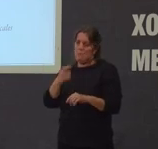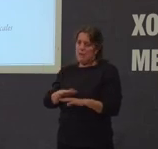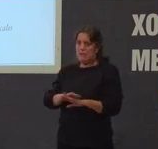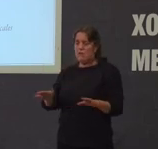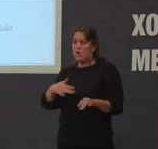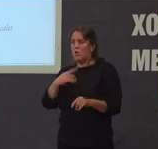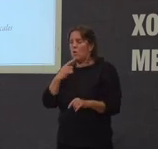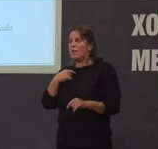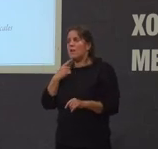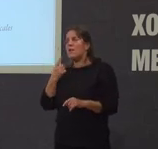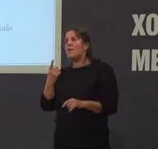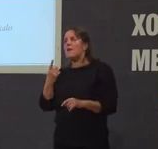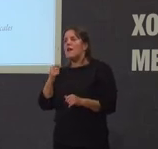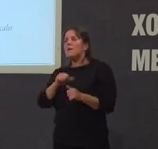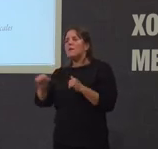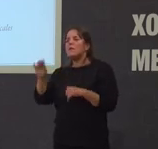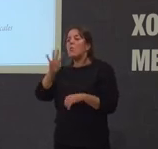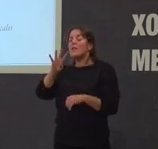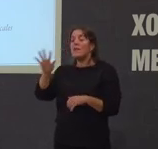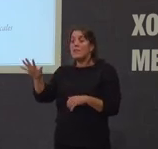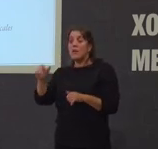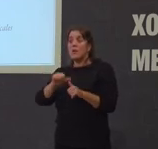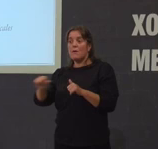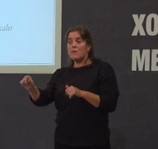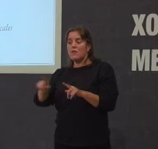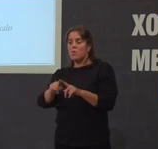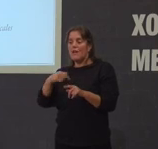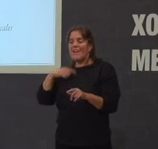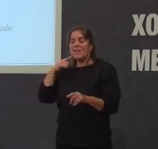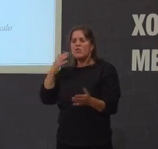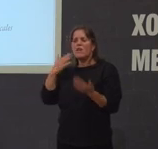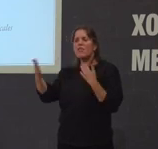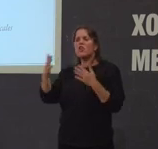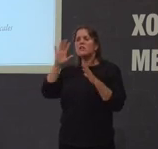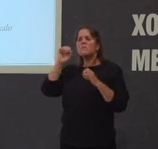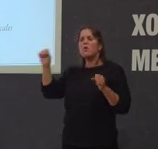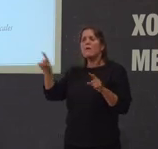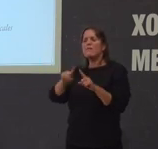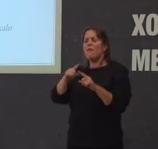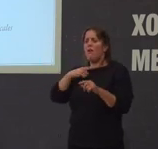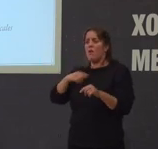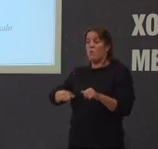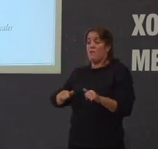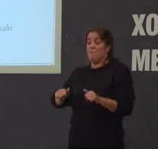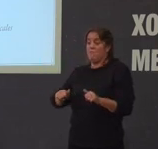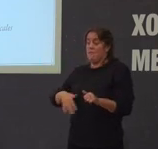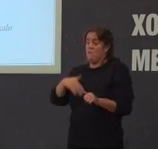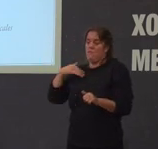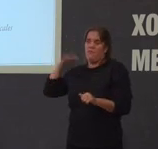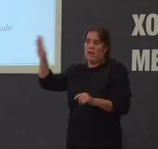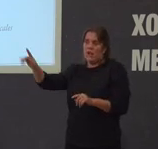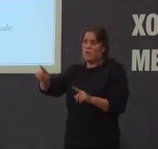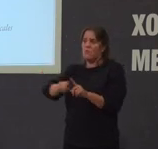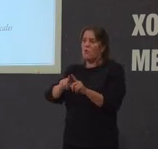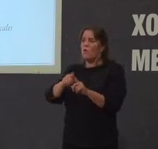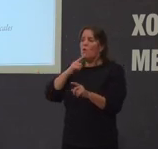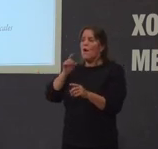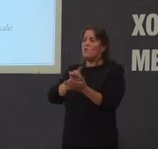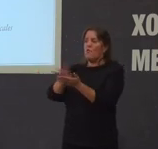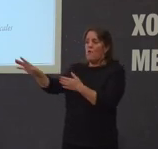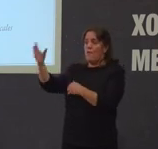a partir do ano 45 cando as relaxións diplomáticas do franquismo quedaron absolutamente rotas e expulsado da ONU